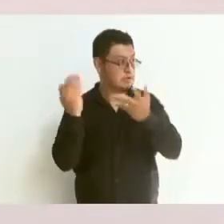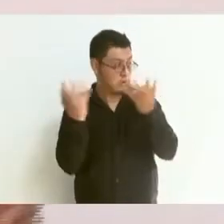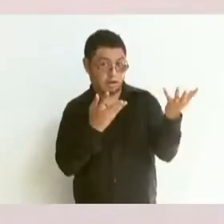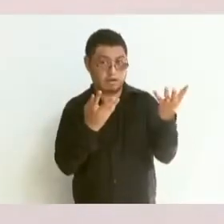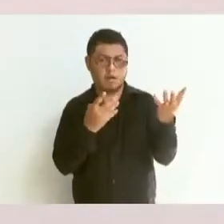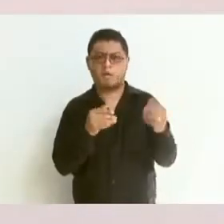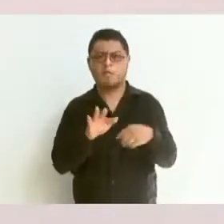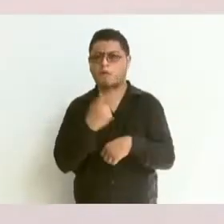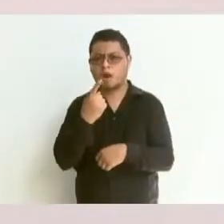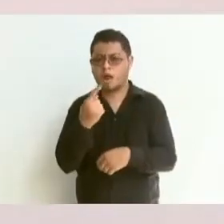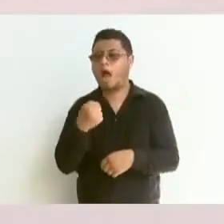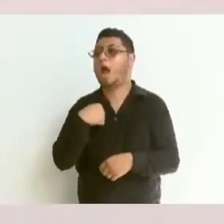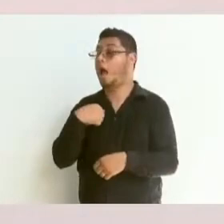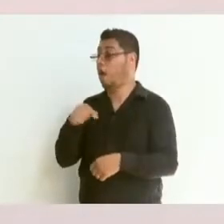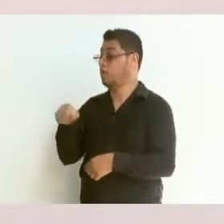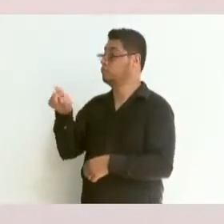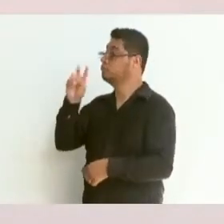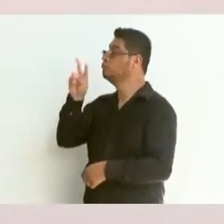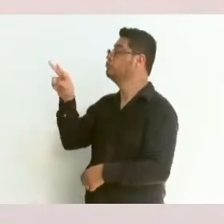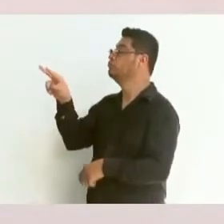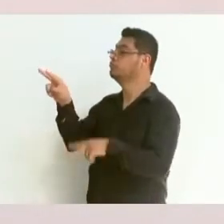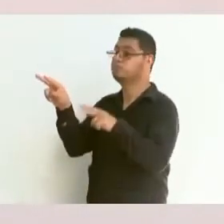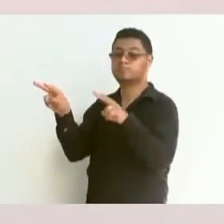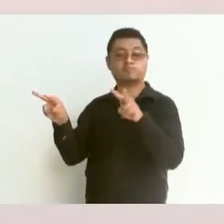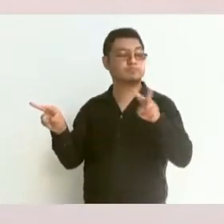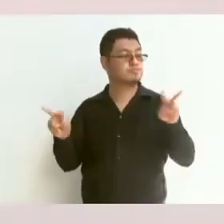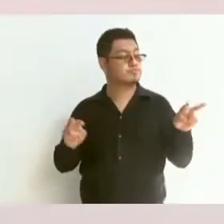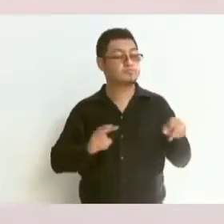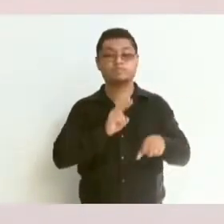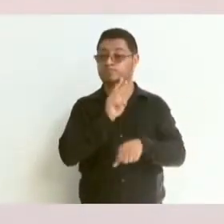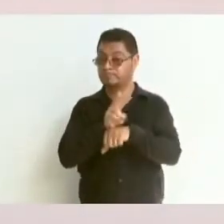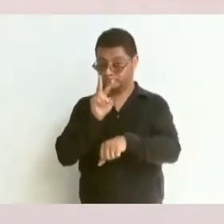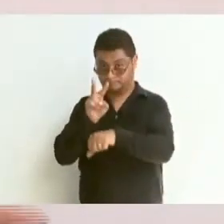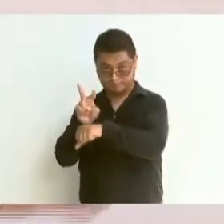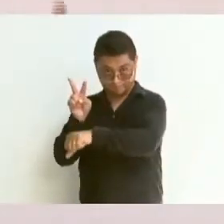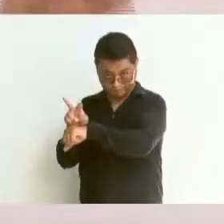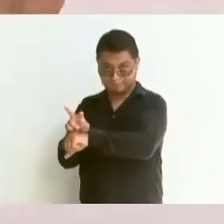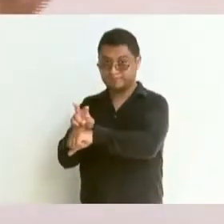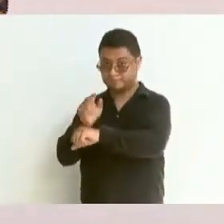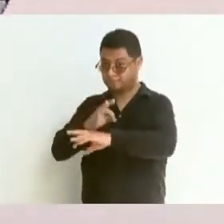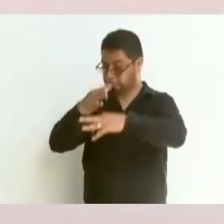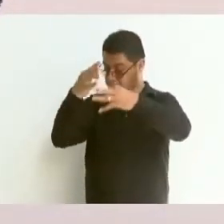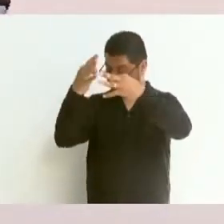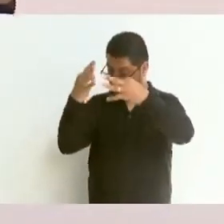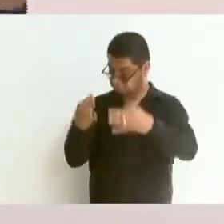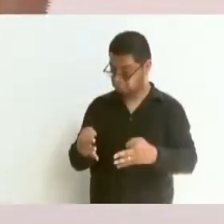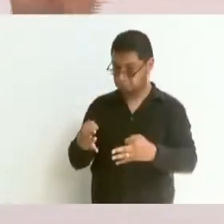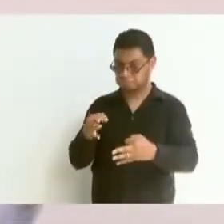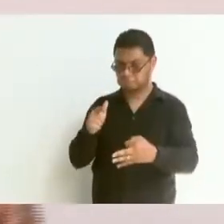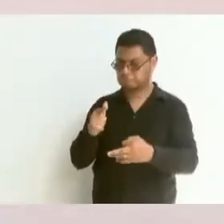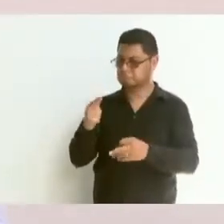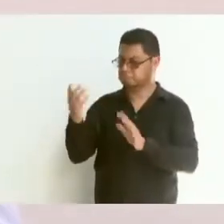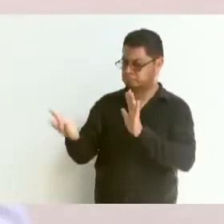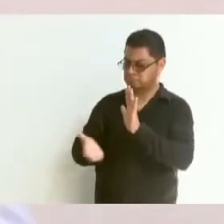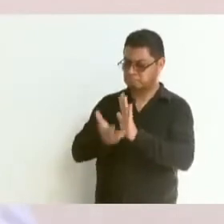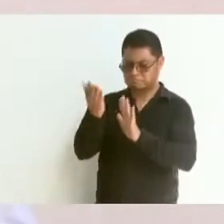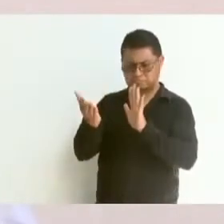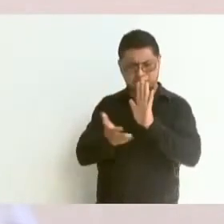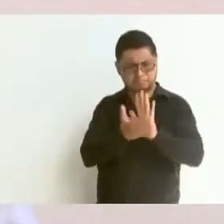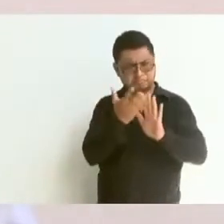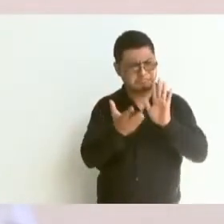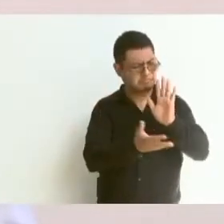evaluando la parte que se va a construir